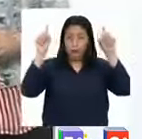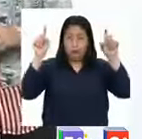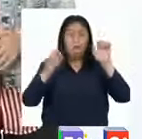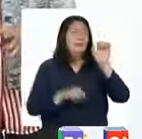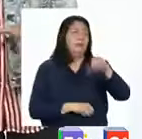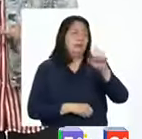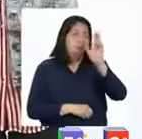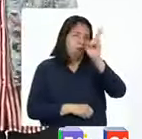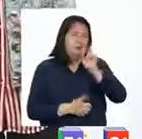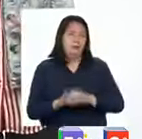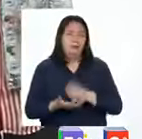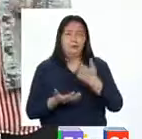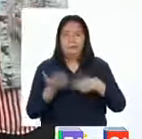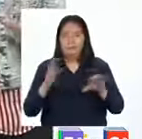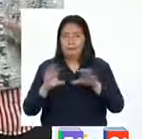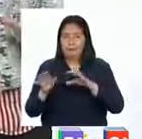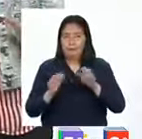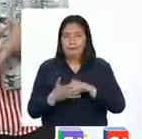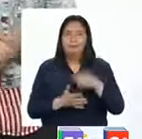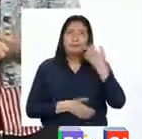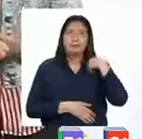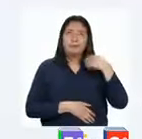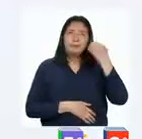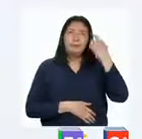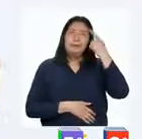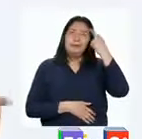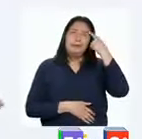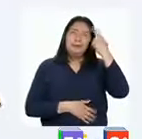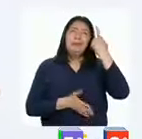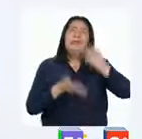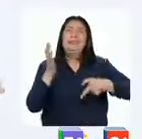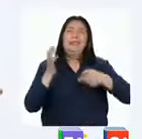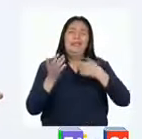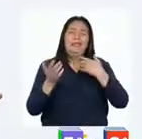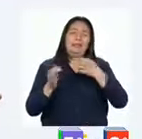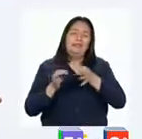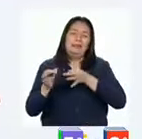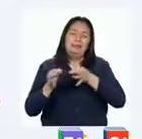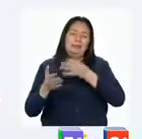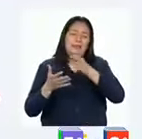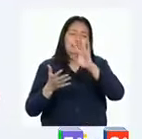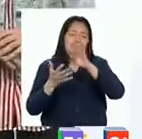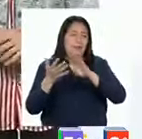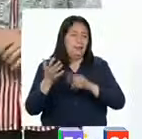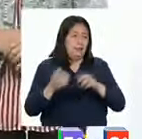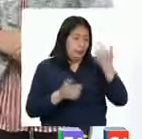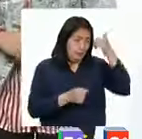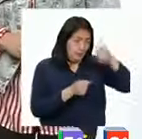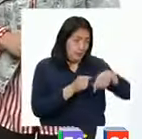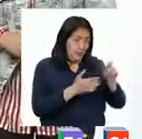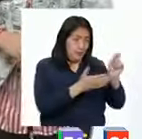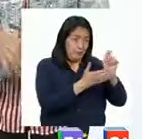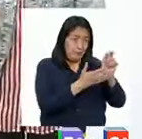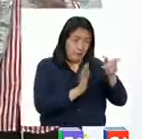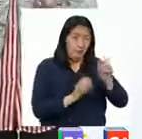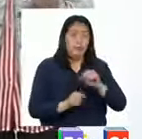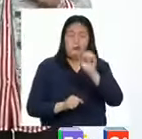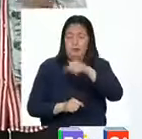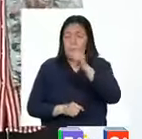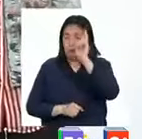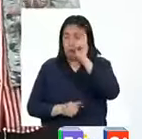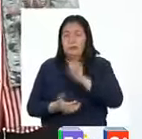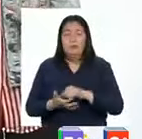Sí, profesora. Elaboraremos nuestras predicciones. ¿Y recuerdan que las habíamos registrado? Claro que sí, profesora.